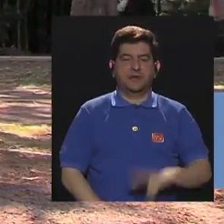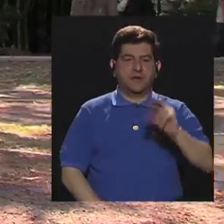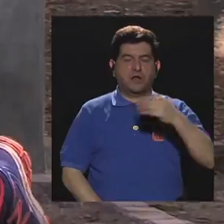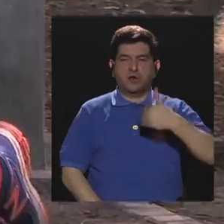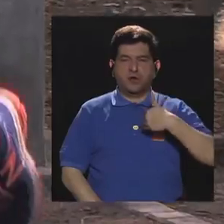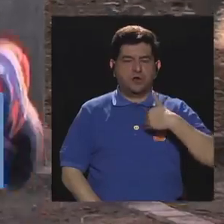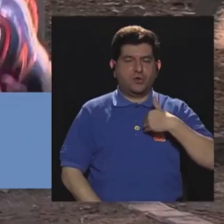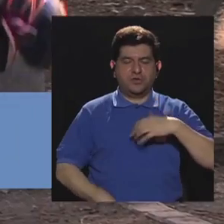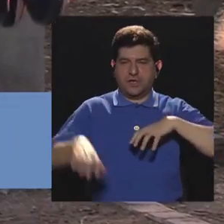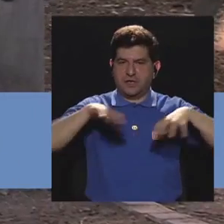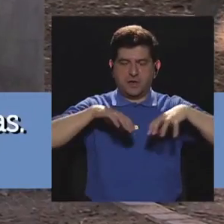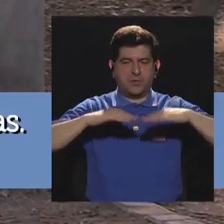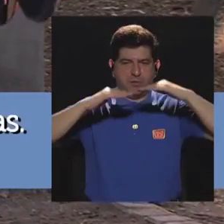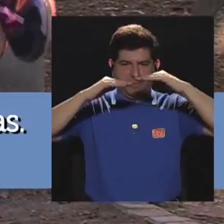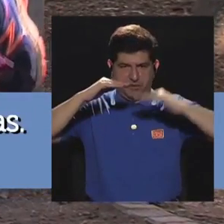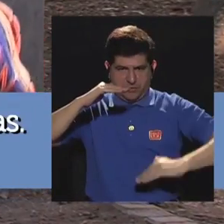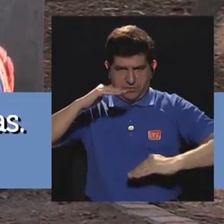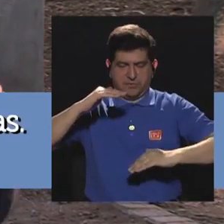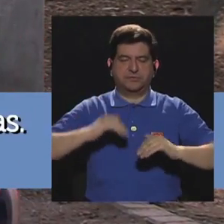tenga ningún tipo de balanceo.